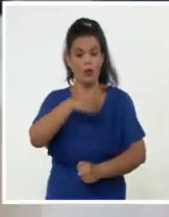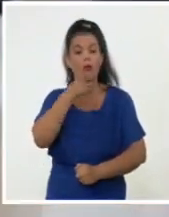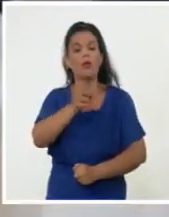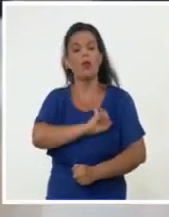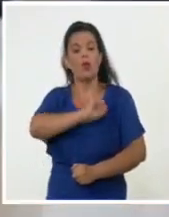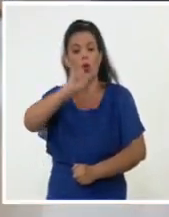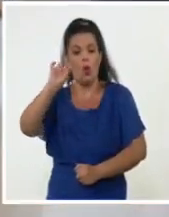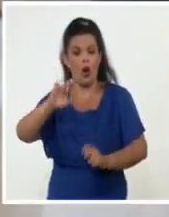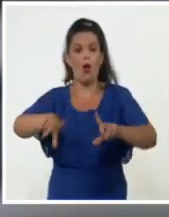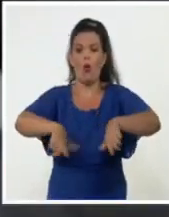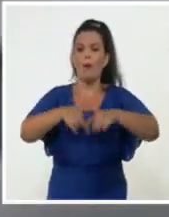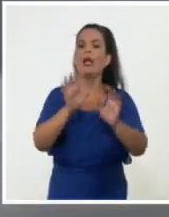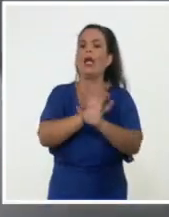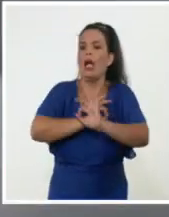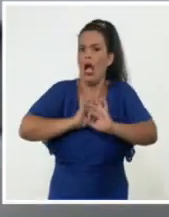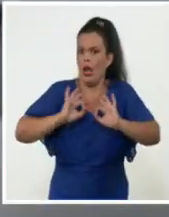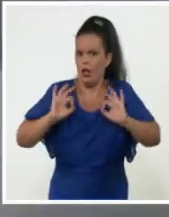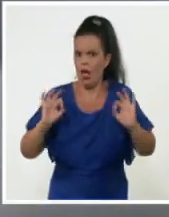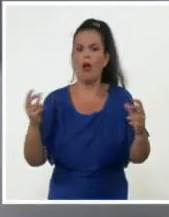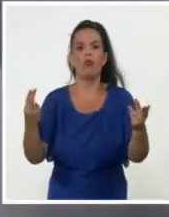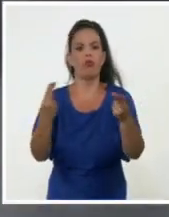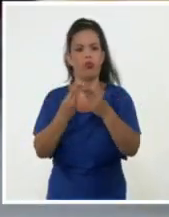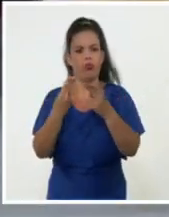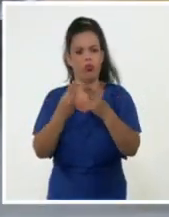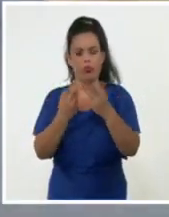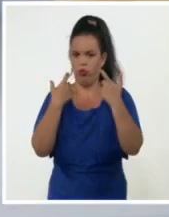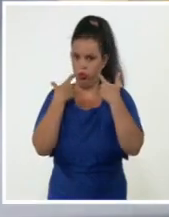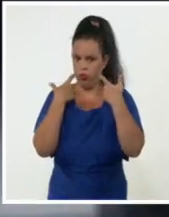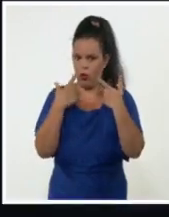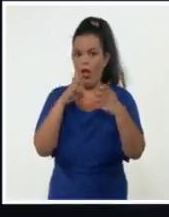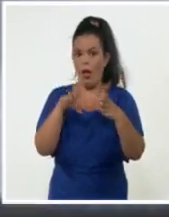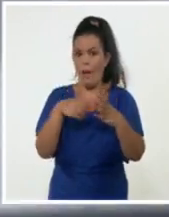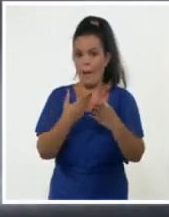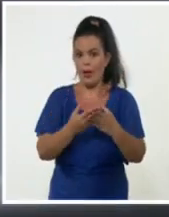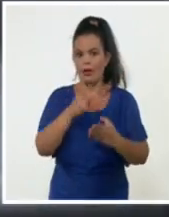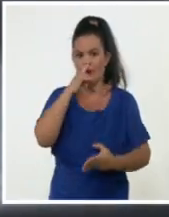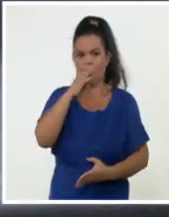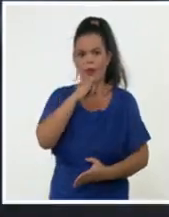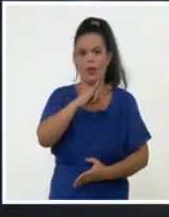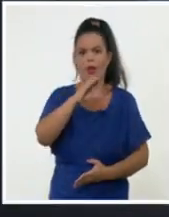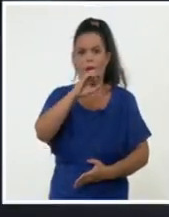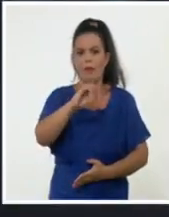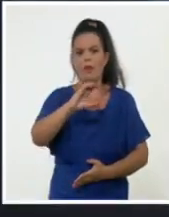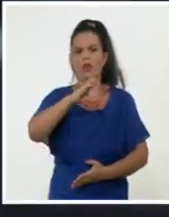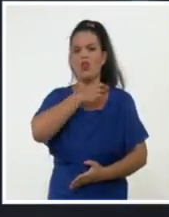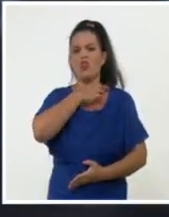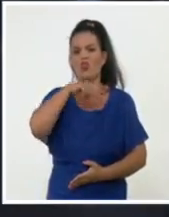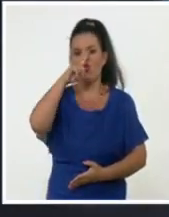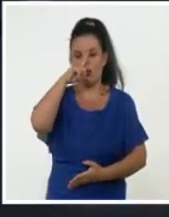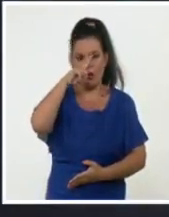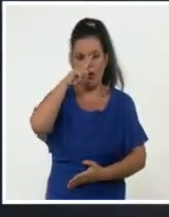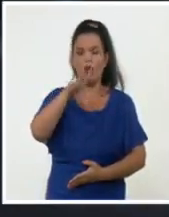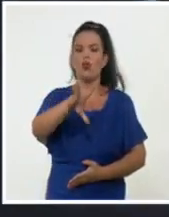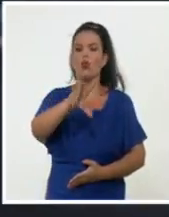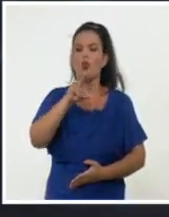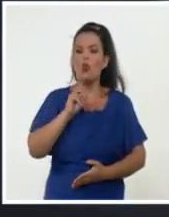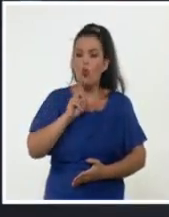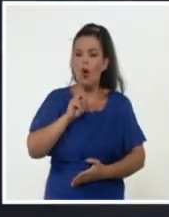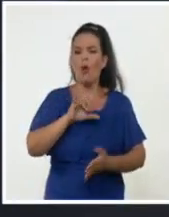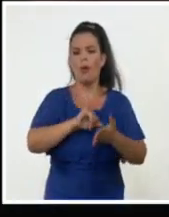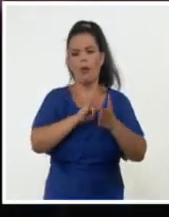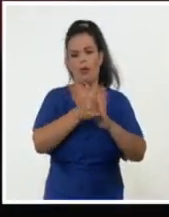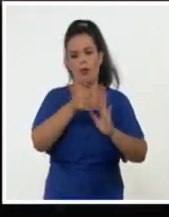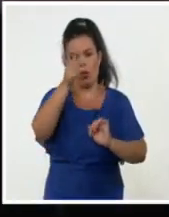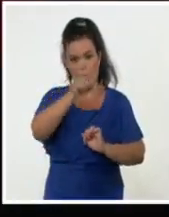altos estándares de calidad y de competitividad empresarial, vio se en concreta nuevas inversiones. Hoy tenemos una inversión de tres